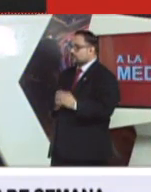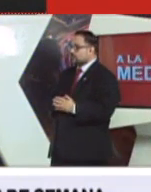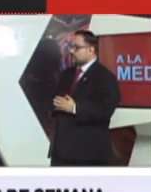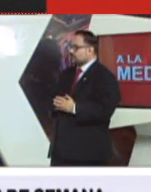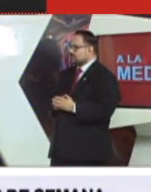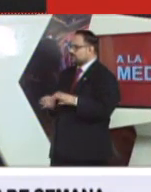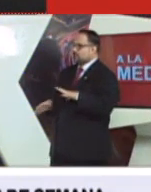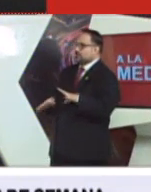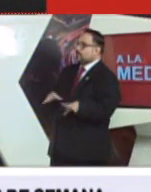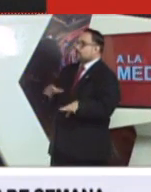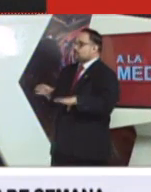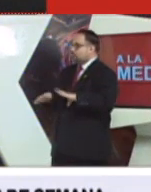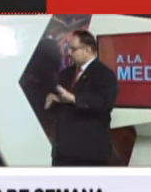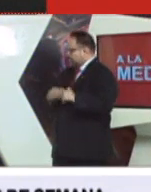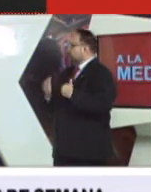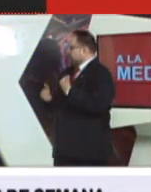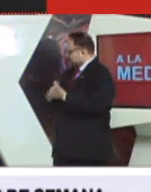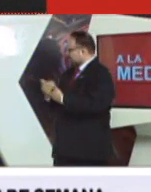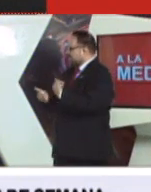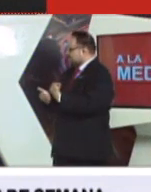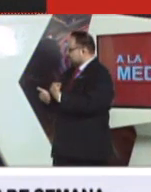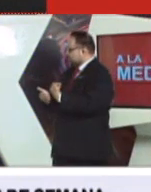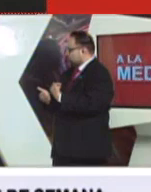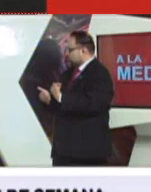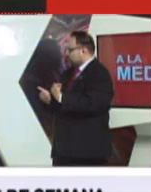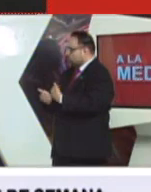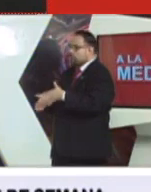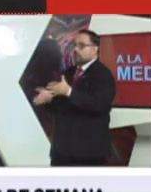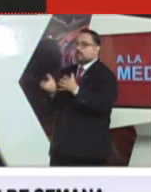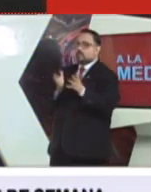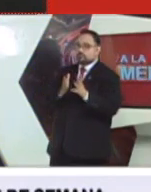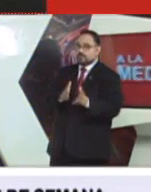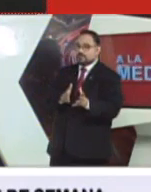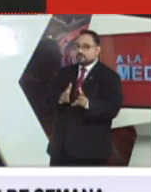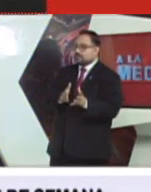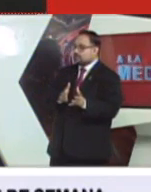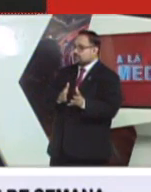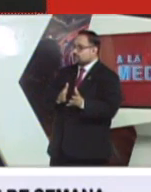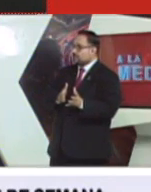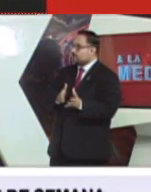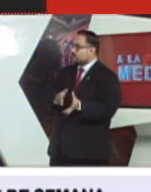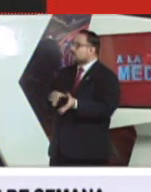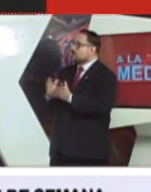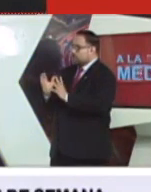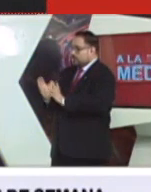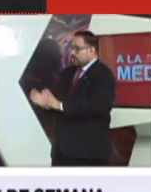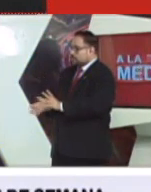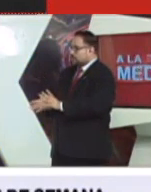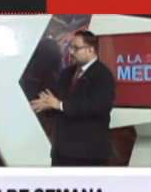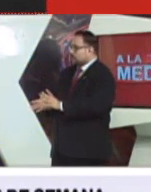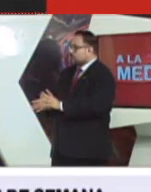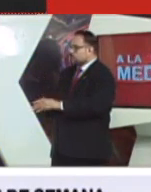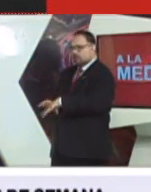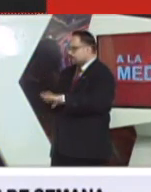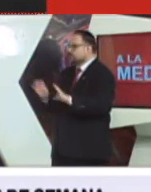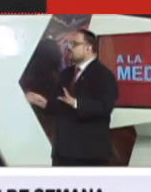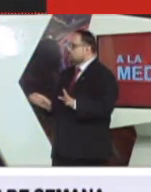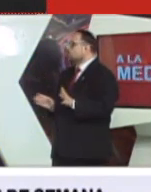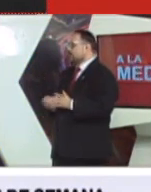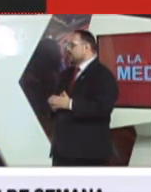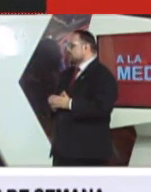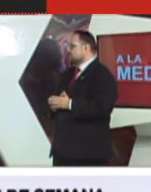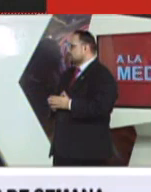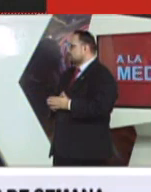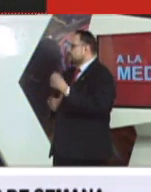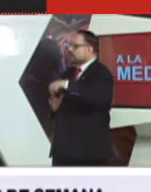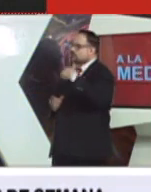total para los fines de semana, puede causar cierto temor, puede causar cierta perspicacia, puede causar cierta duda y sin